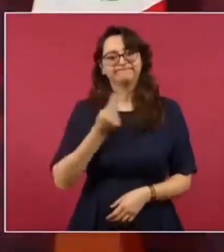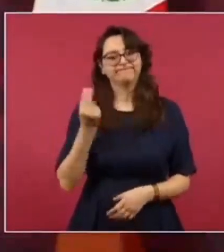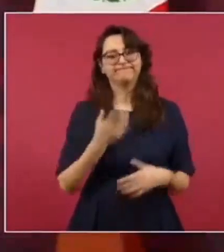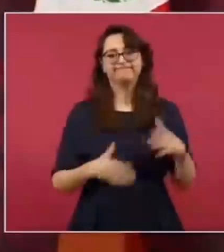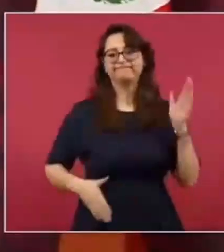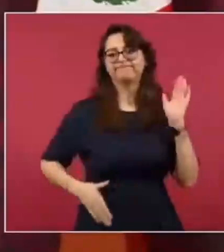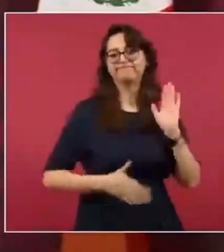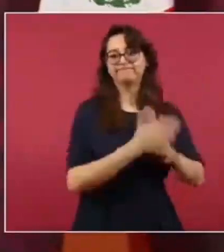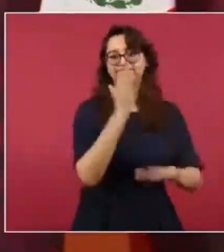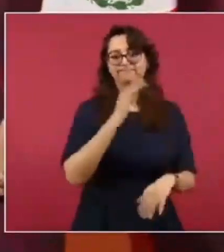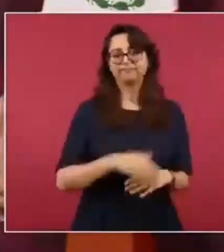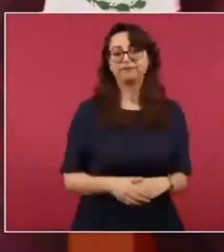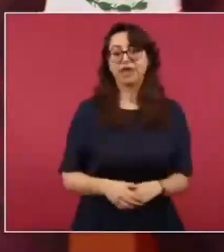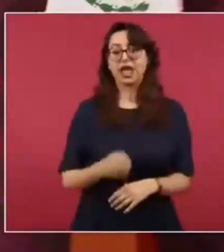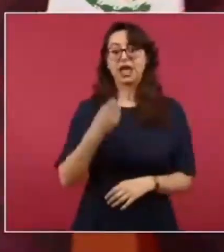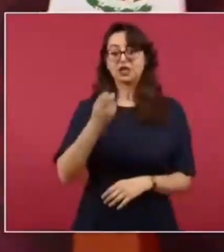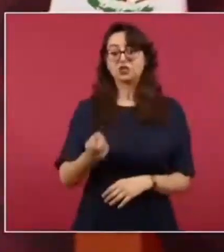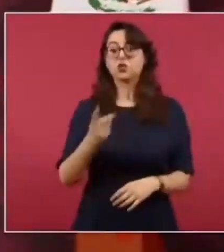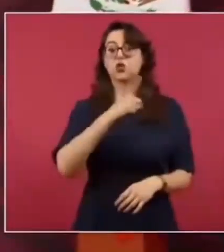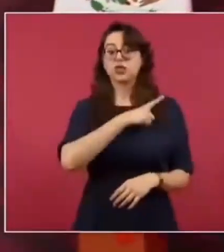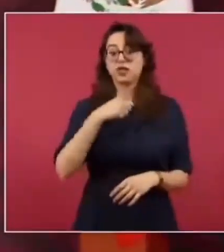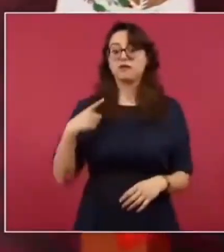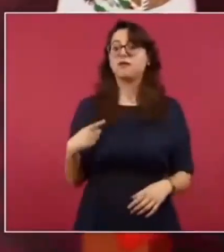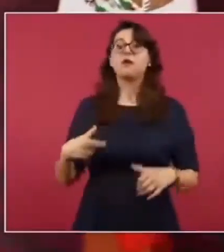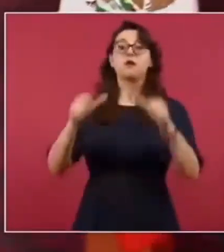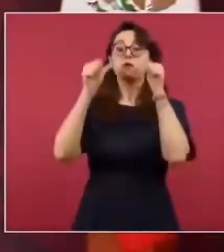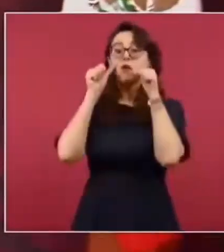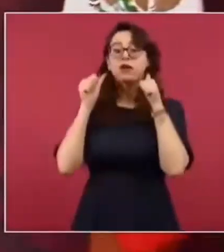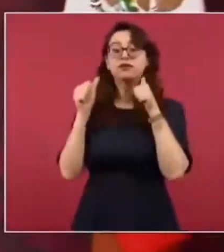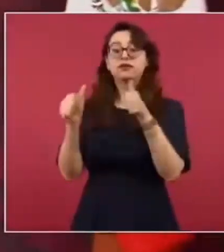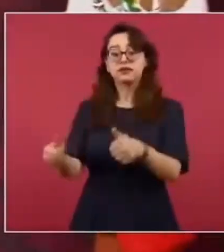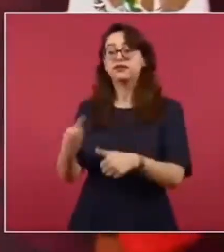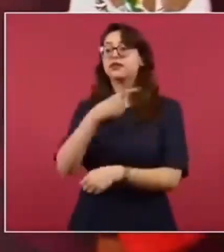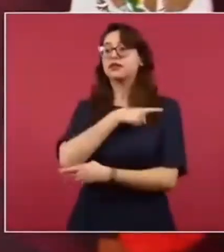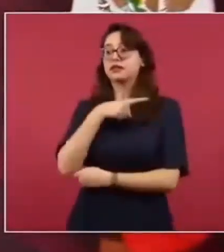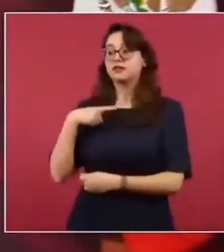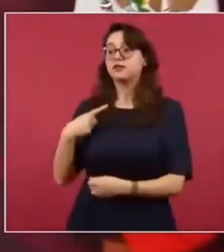Y que hay que atender las causas. Siempre hemos estado planteando eso y lo vamos a seguir haciendo.